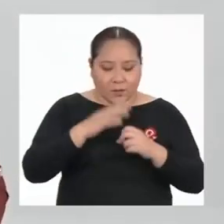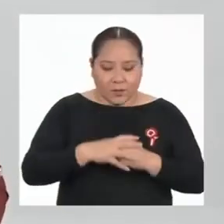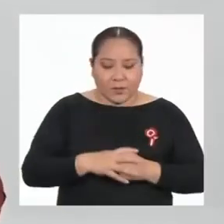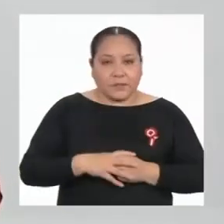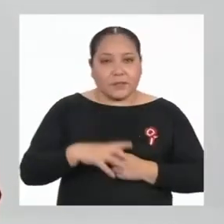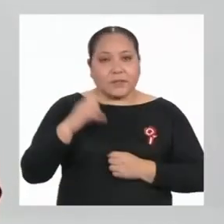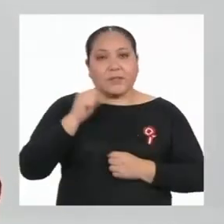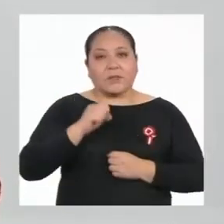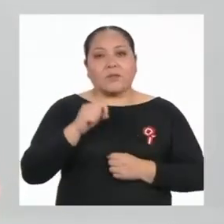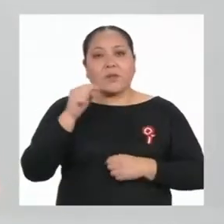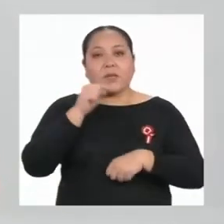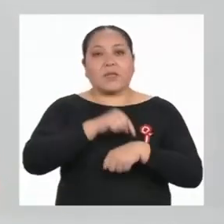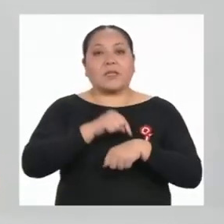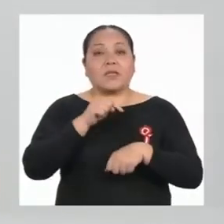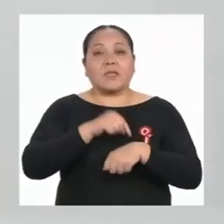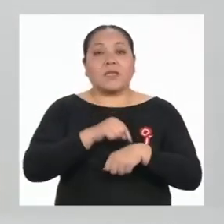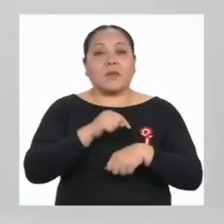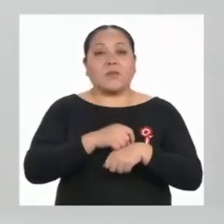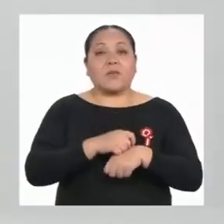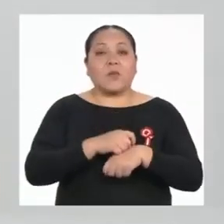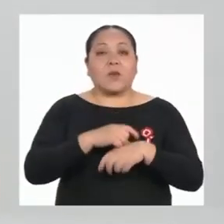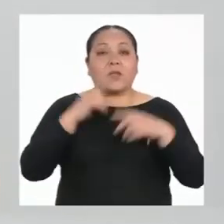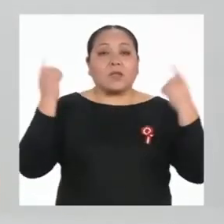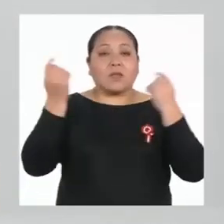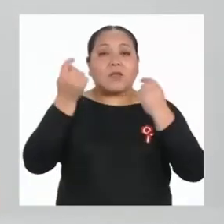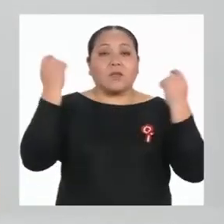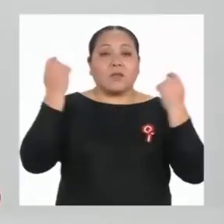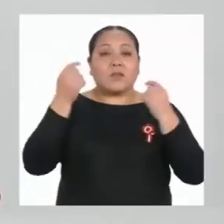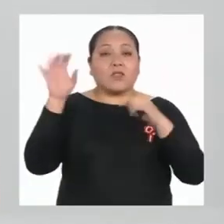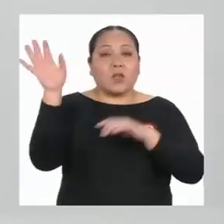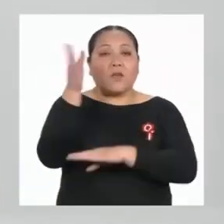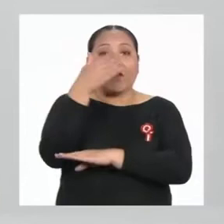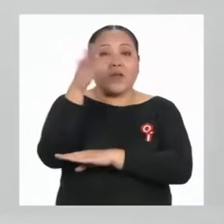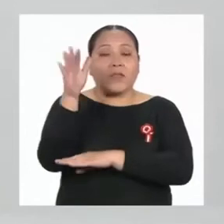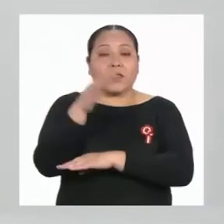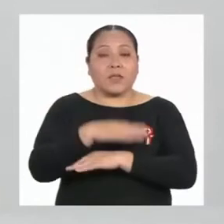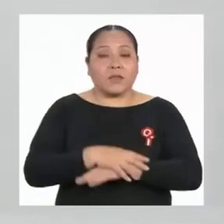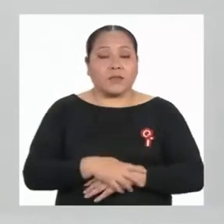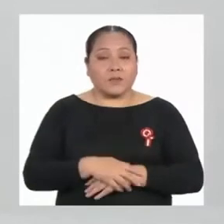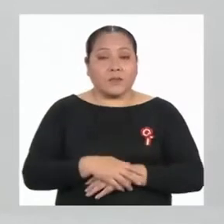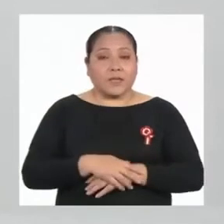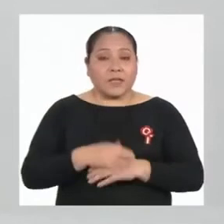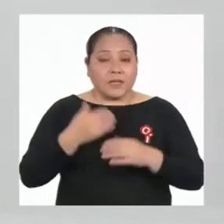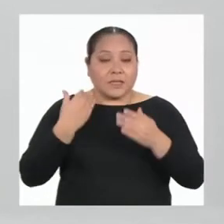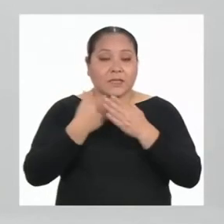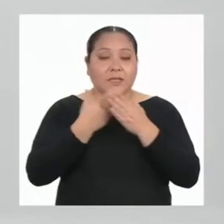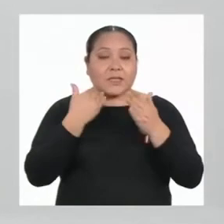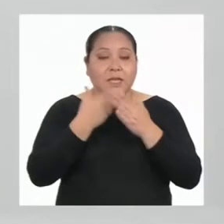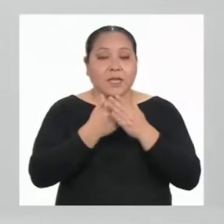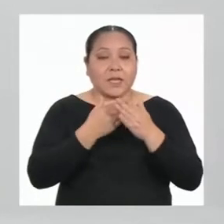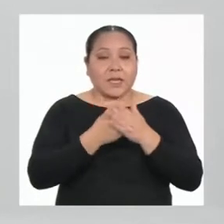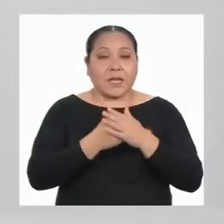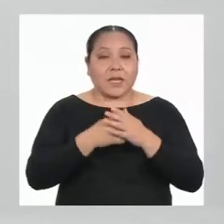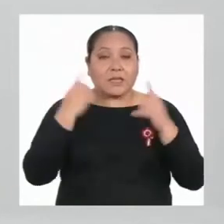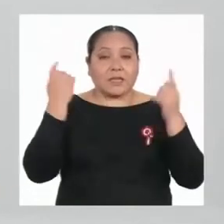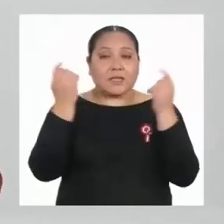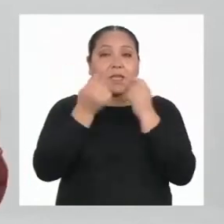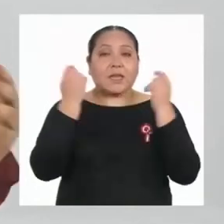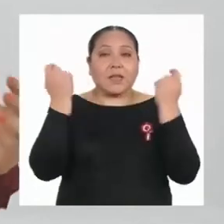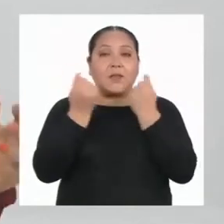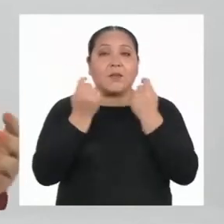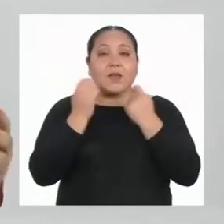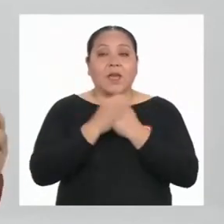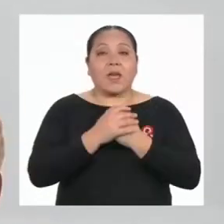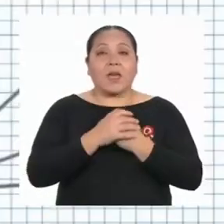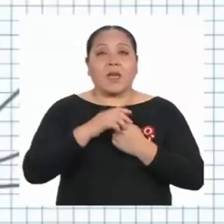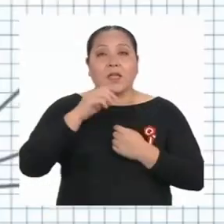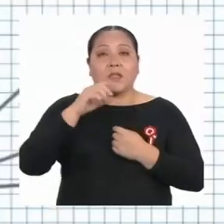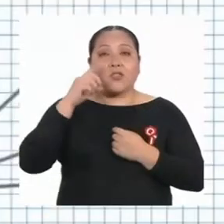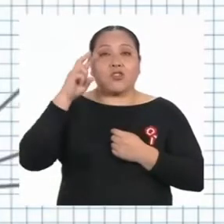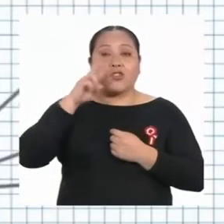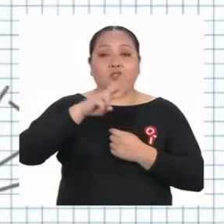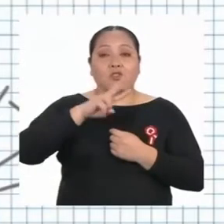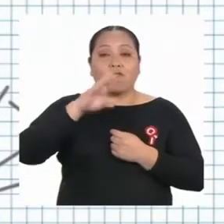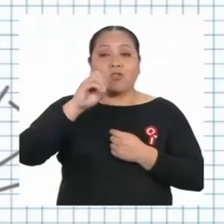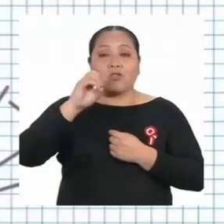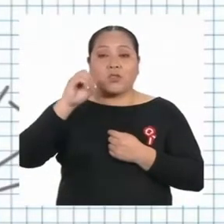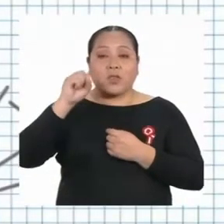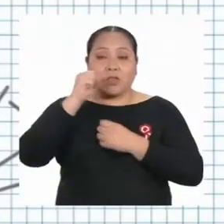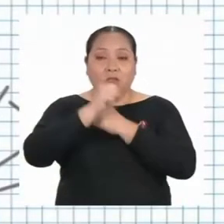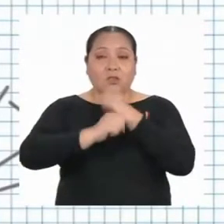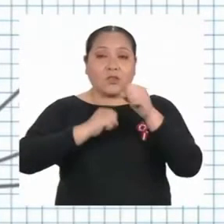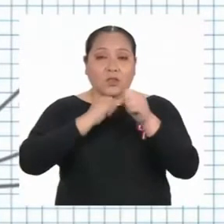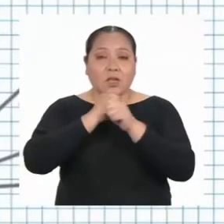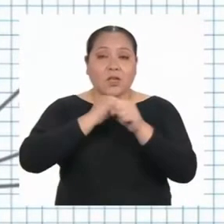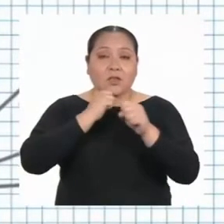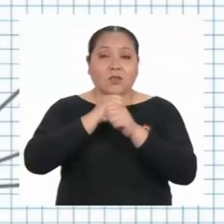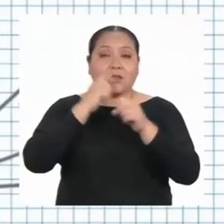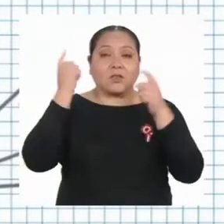en pleno mes patrio y muy cerca a celebrar nuestro Bicentenario de la Independencia. Y, a